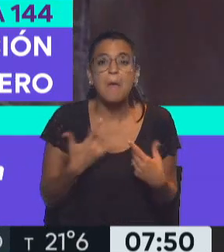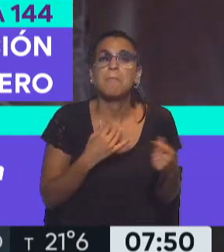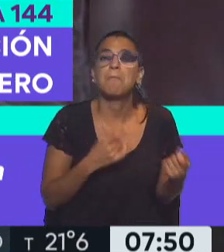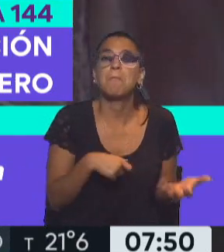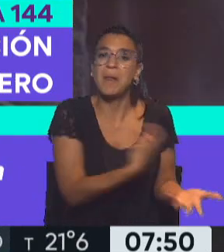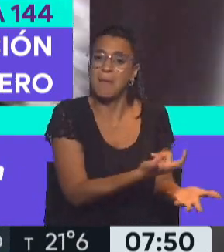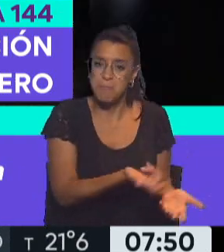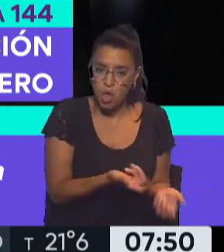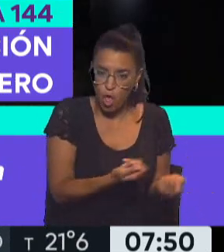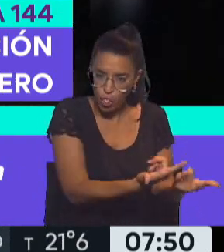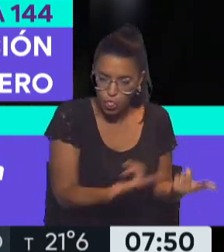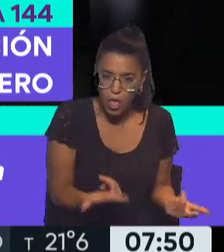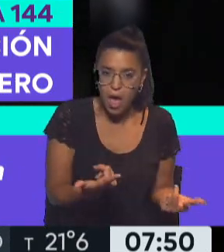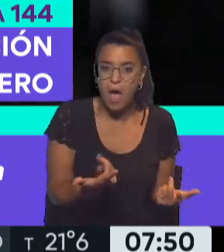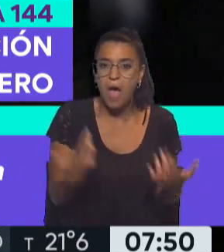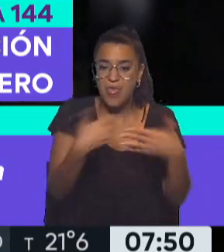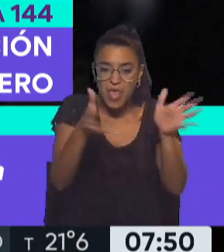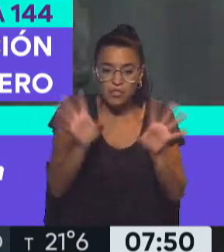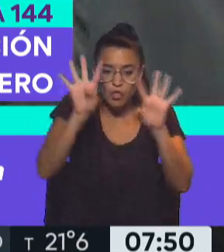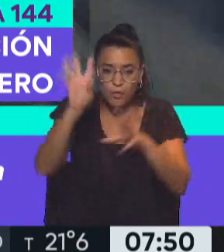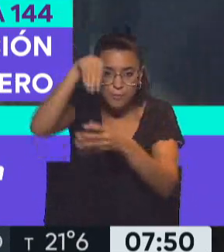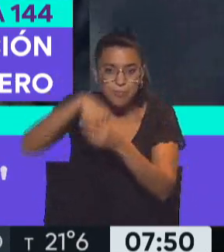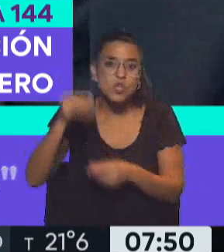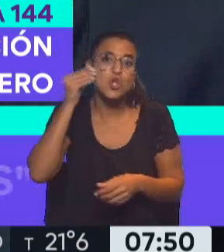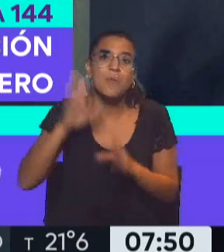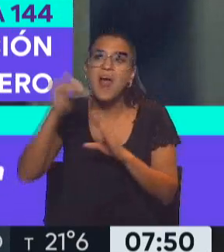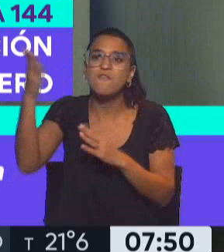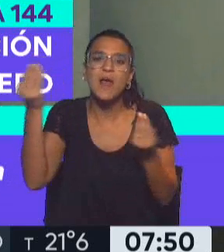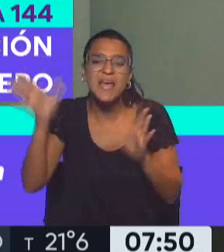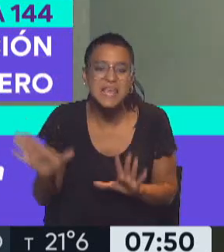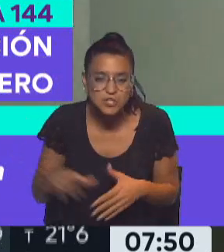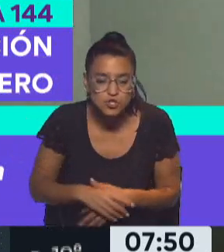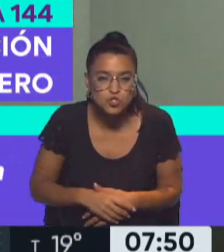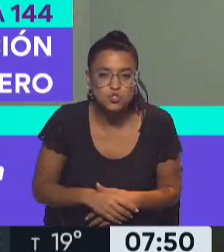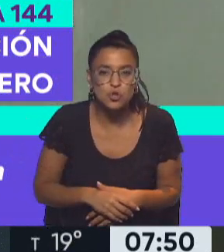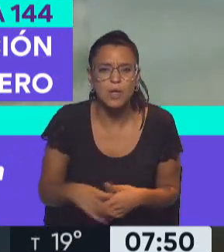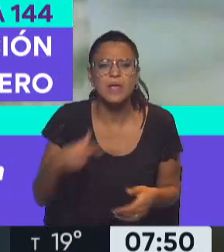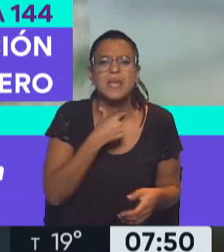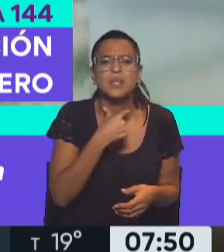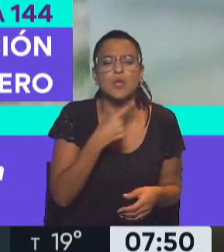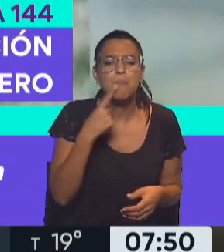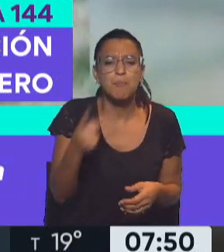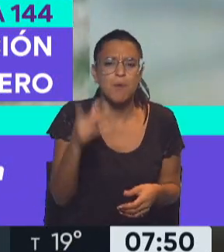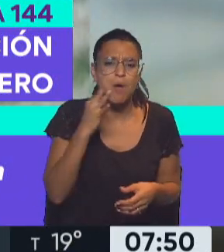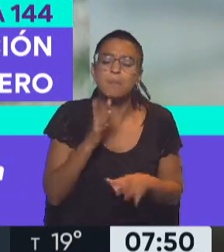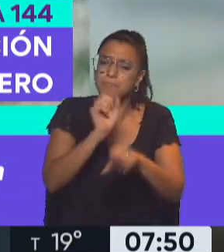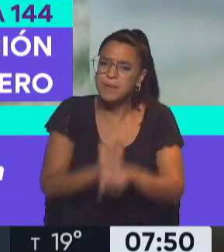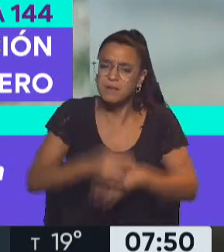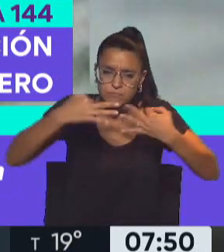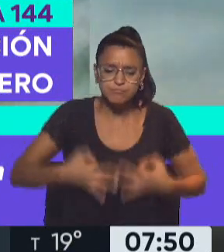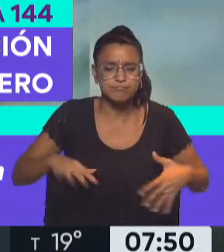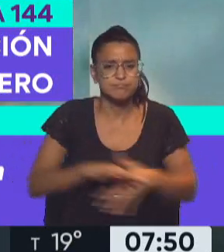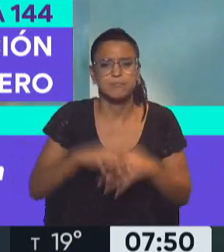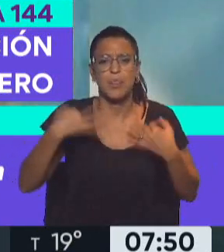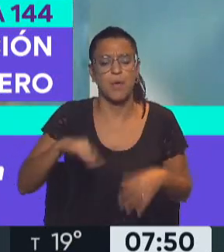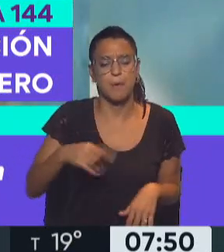lo que está pasando dentro de cuatro paredes y se olvida de lo que hicieron afuera. Claro, pero... A ver, déjeme preguntarle... ...penas efectivas, por lo menos.